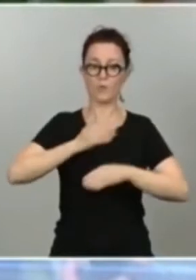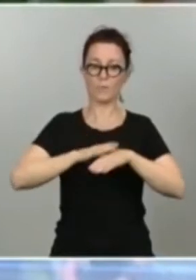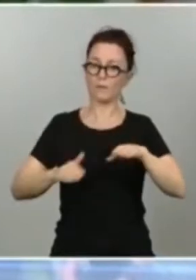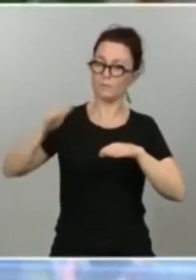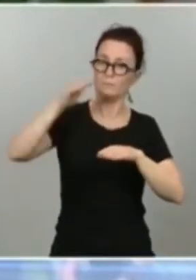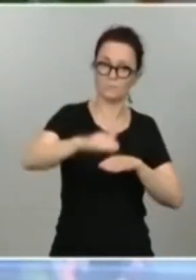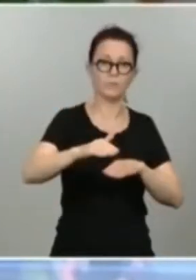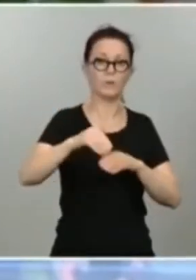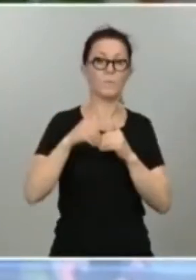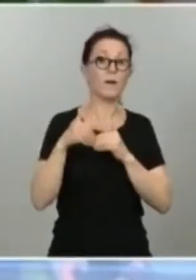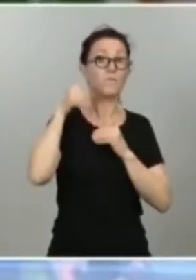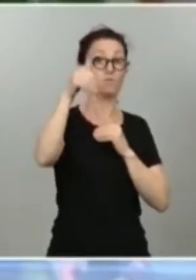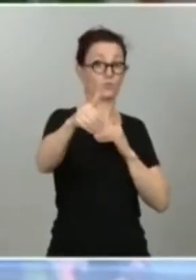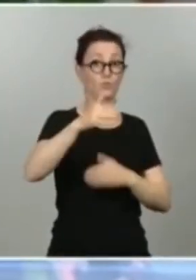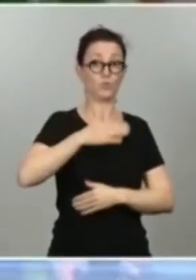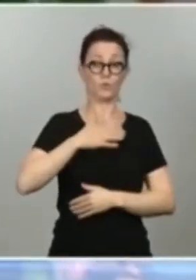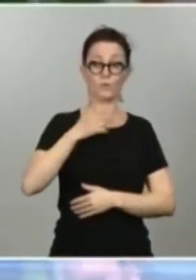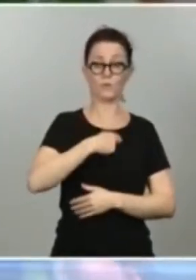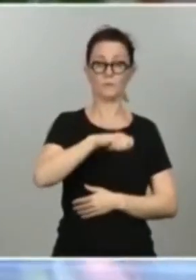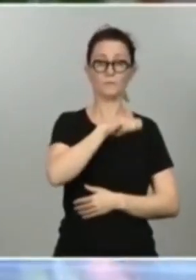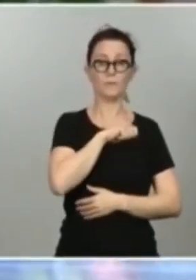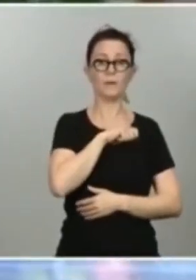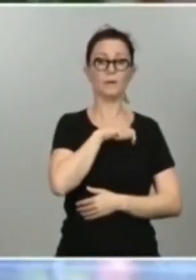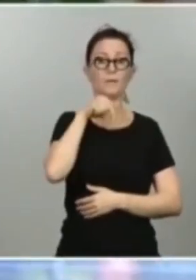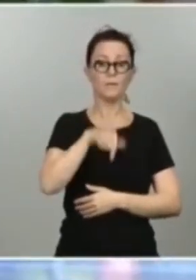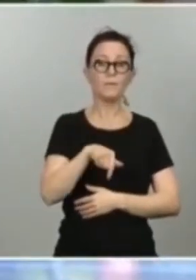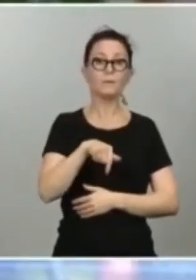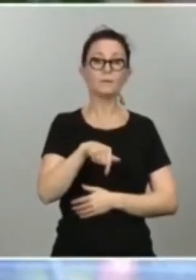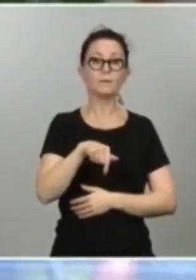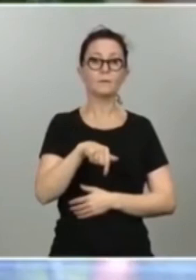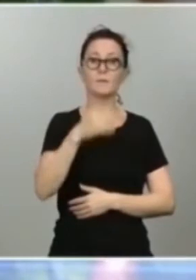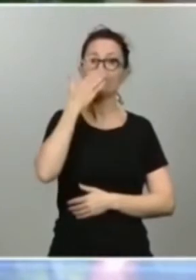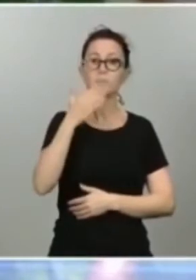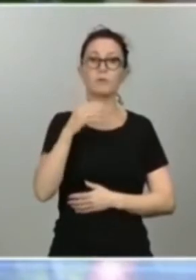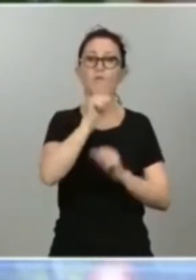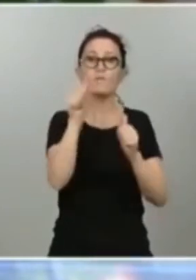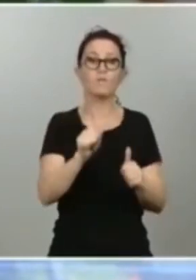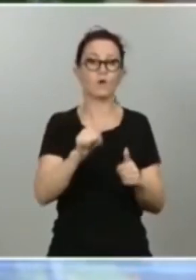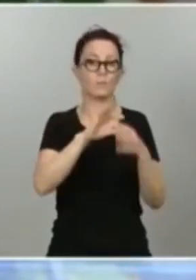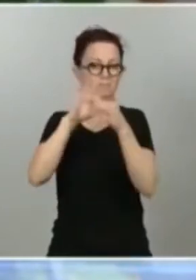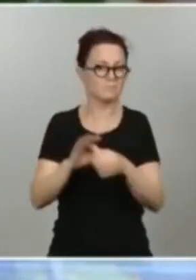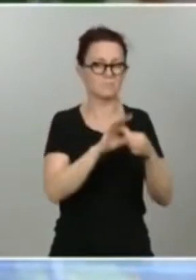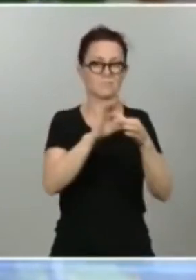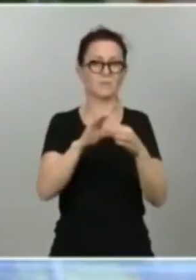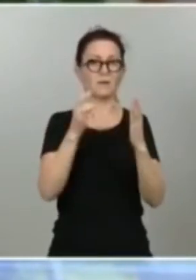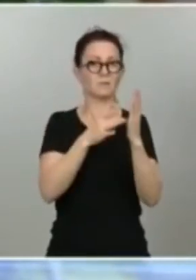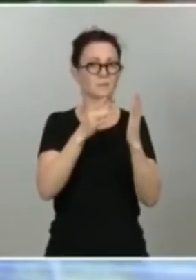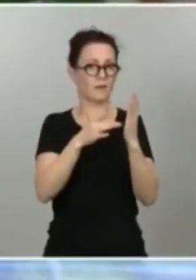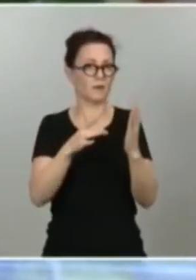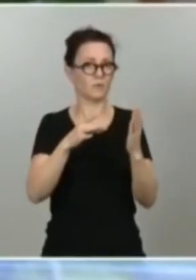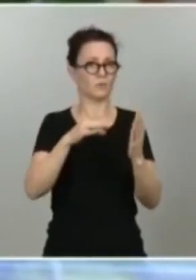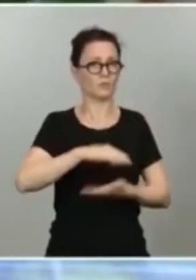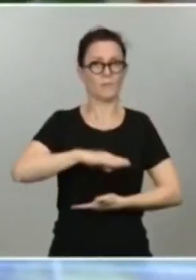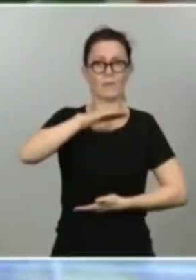país. Este es el camino, la unión sincera de todas las voluntades, los talentos, las capacidades que atesoramos como sociedad,